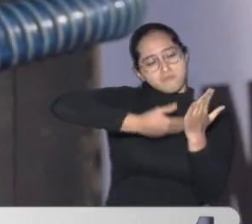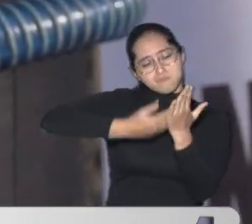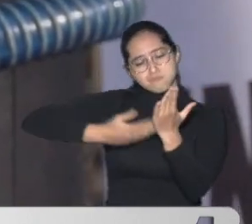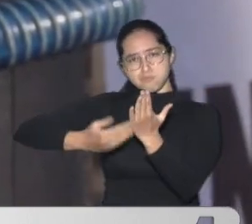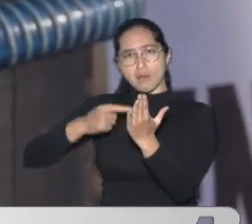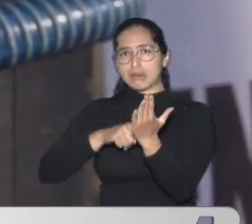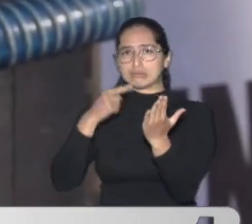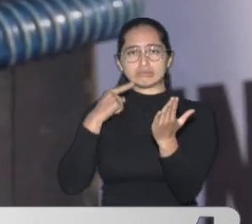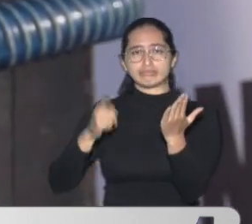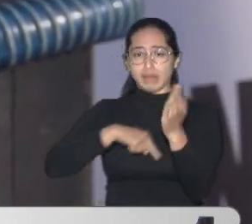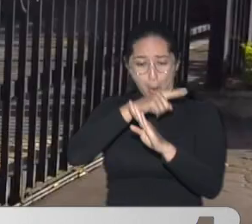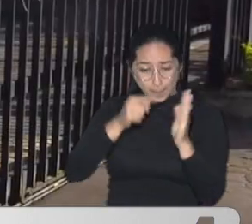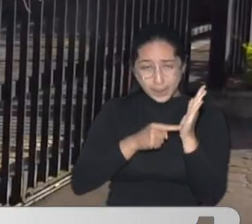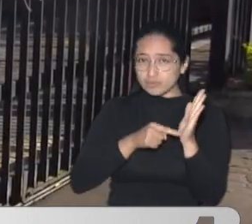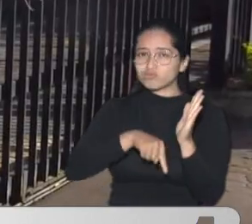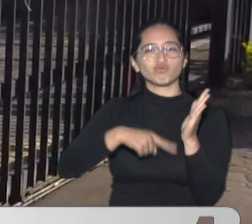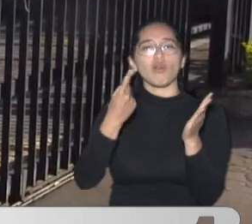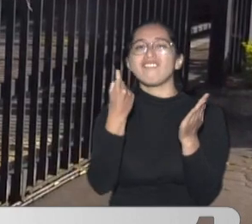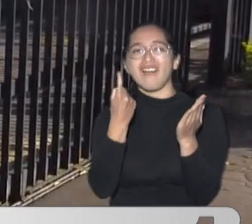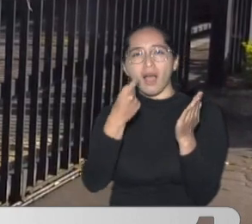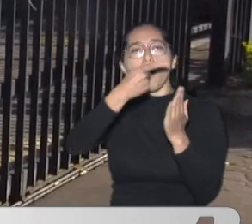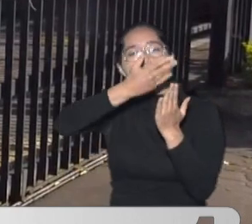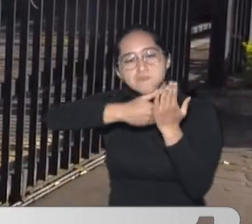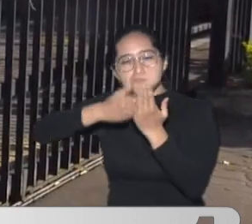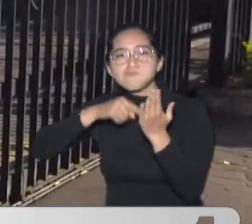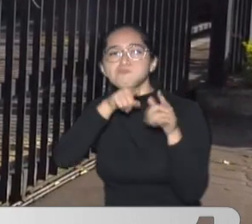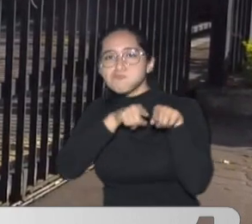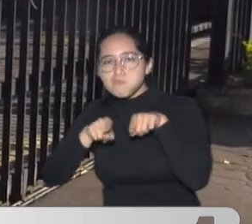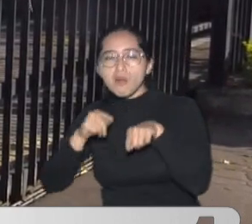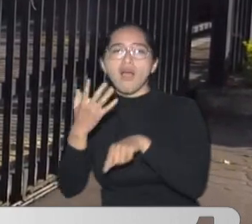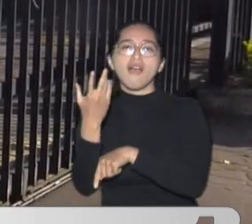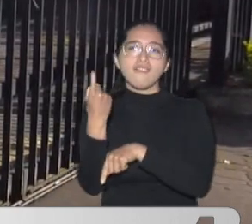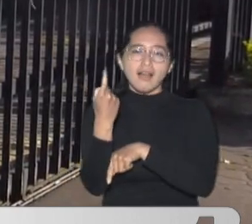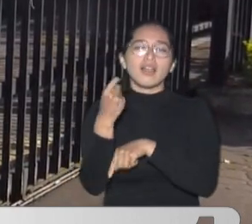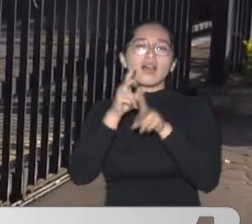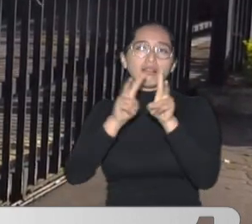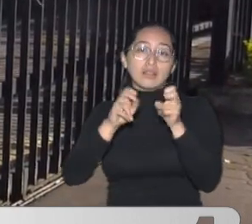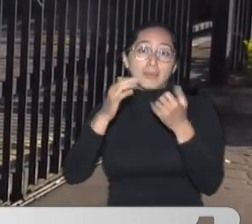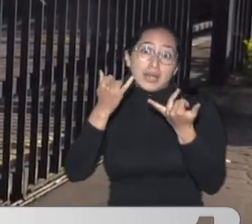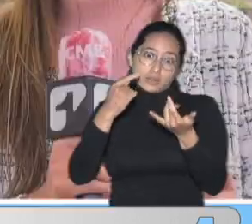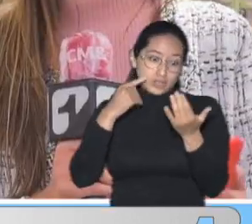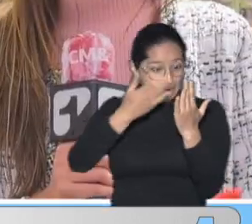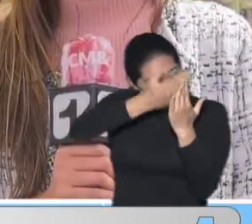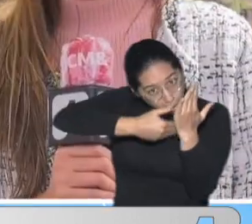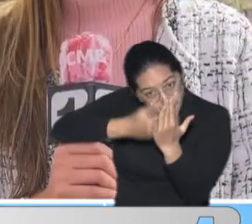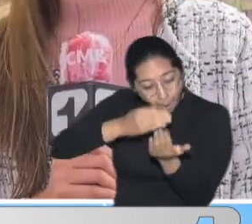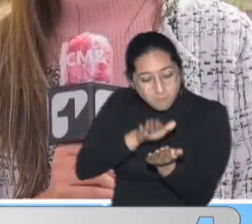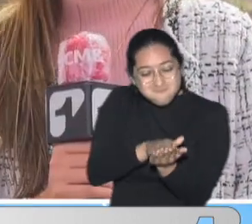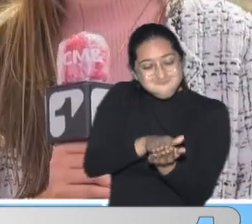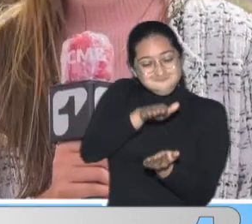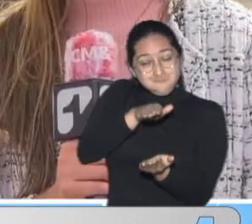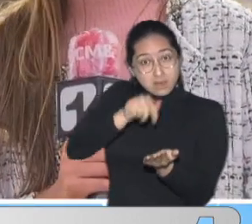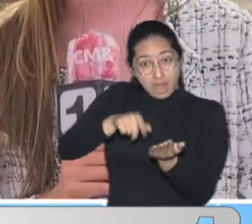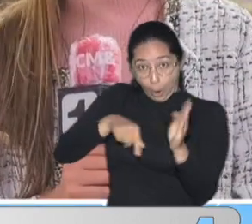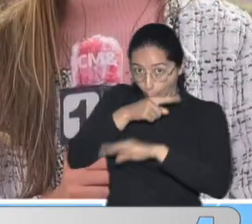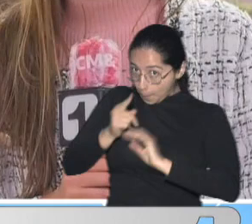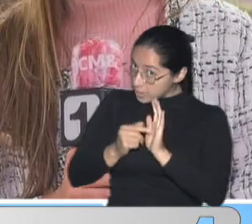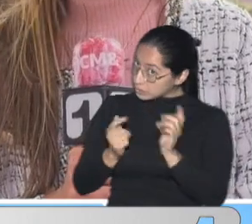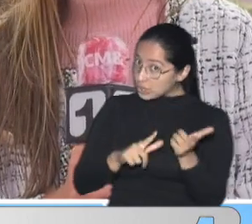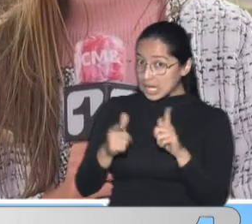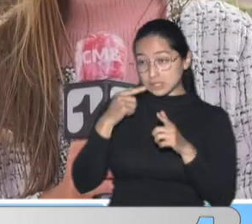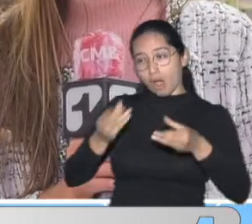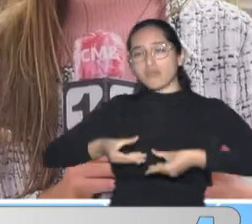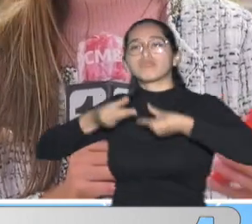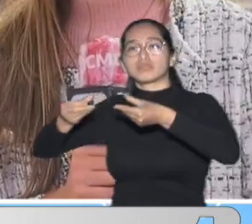que están en espera Aunque ya se haya terminado el tiempo Y los métodos de convalidación de la solicitud Para que sean revisados Están en